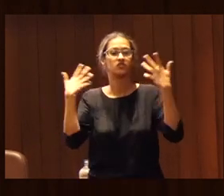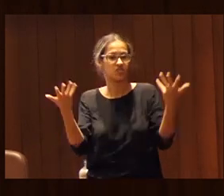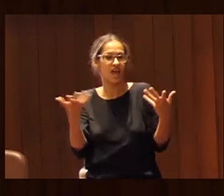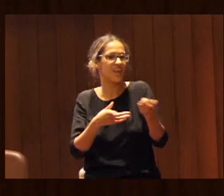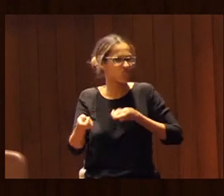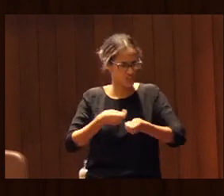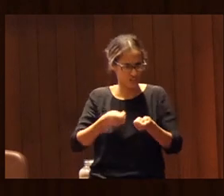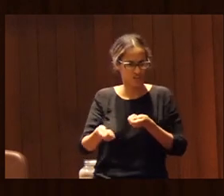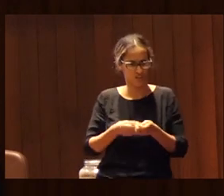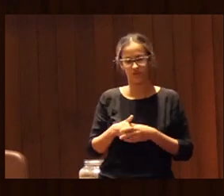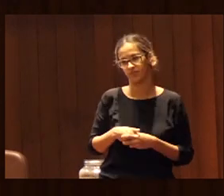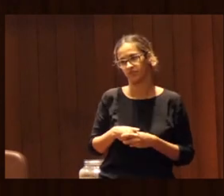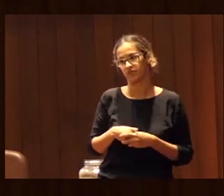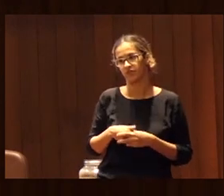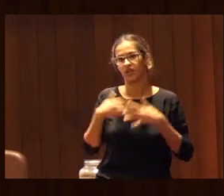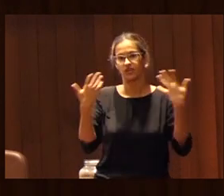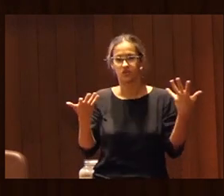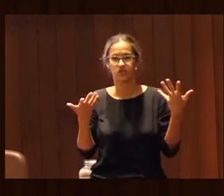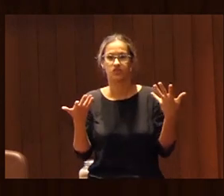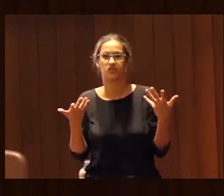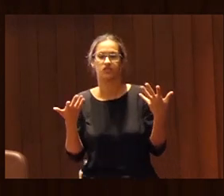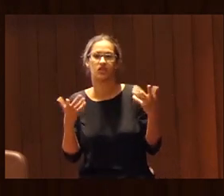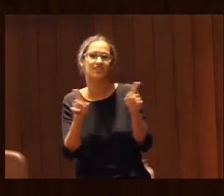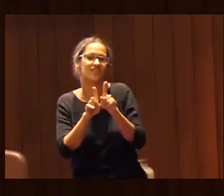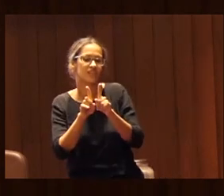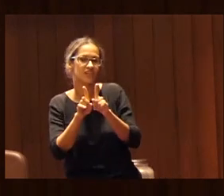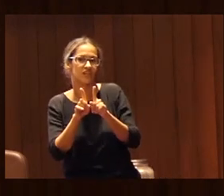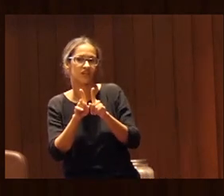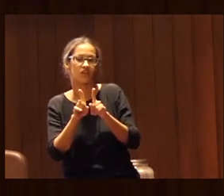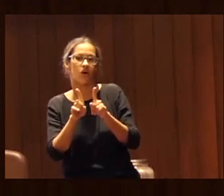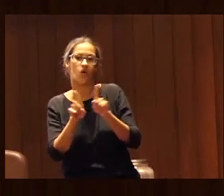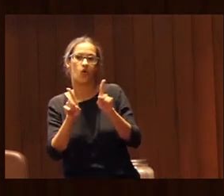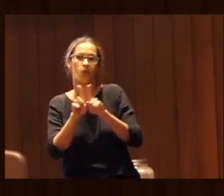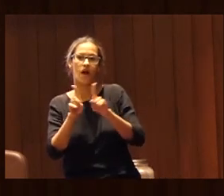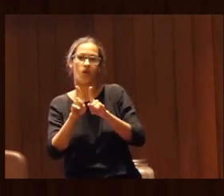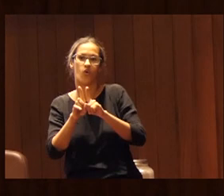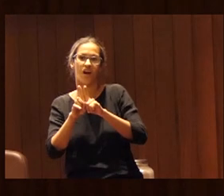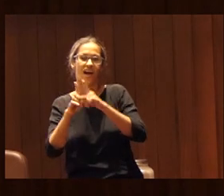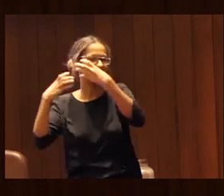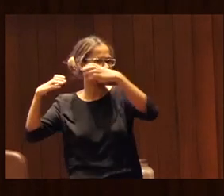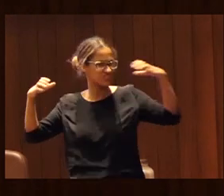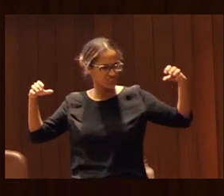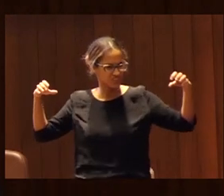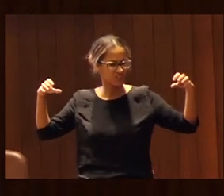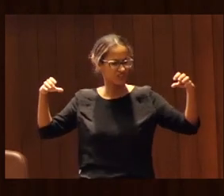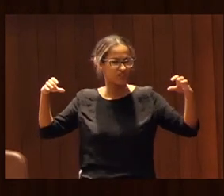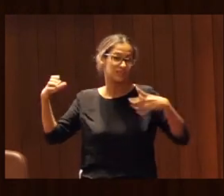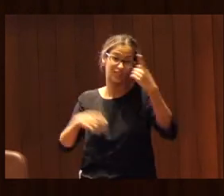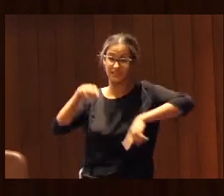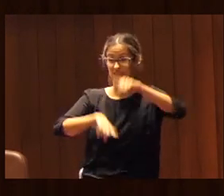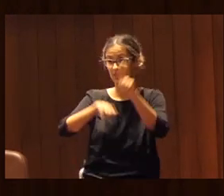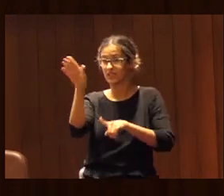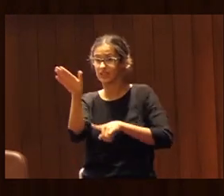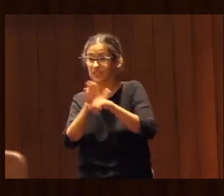bueno yo esto es una condición sine qua non para recibir dinero y ha hecho una clasificación por ejemplo según el desarrollo el nivel de